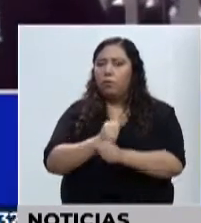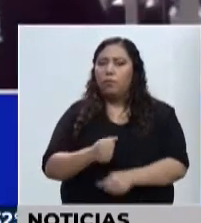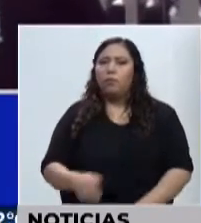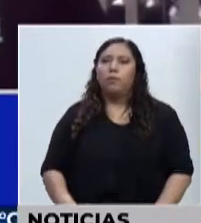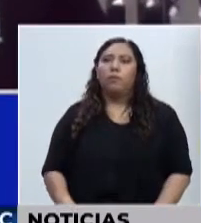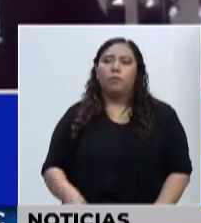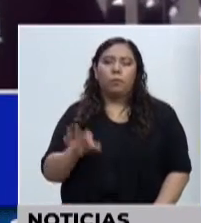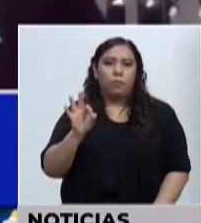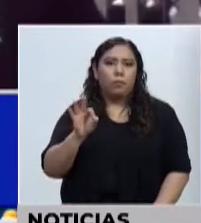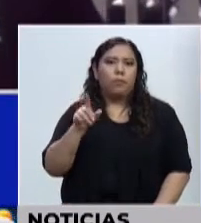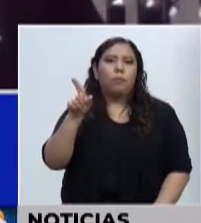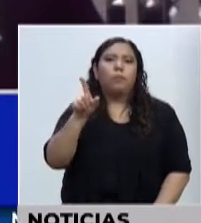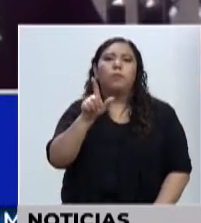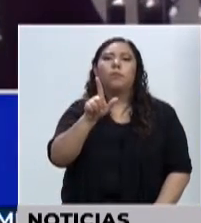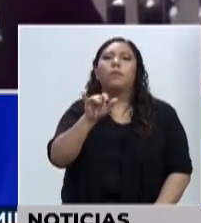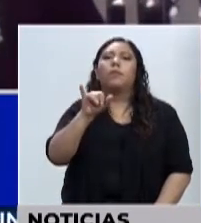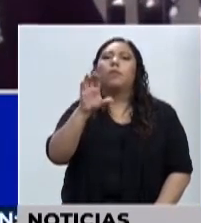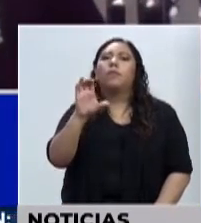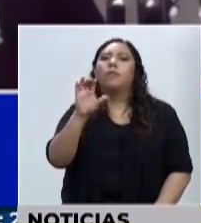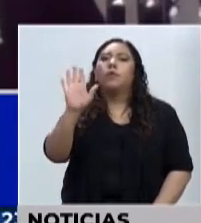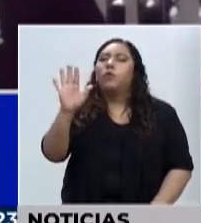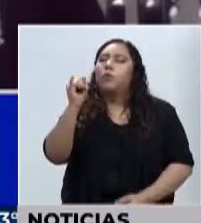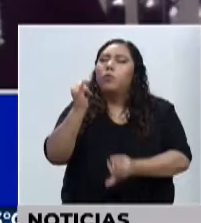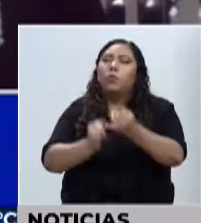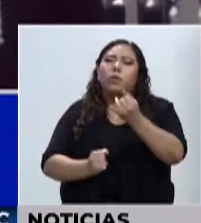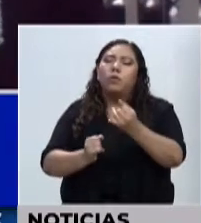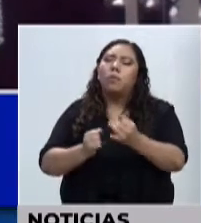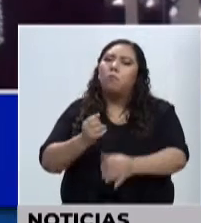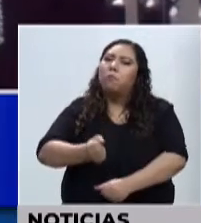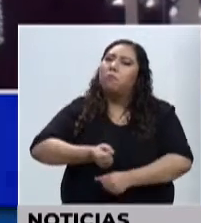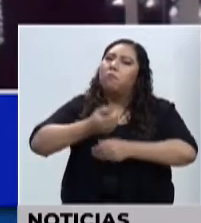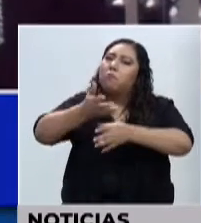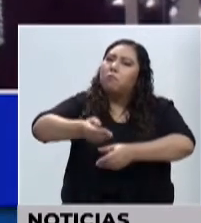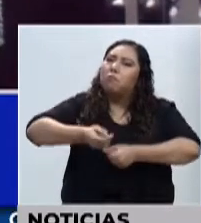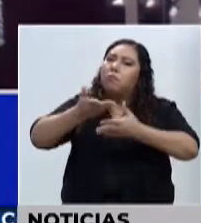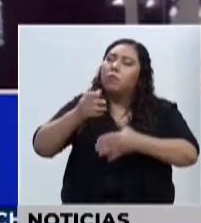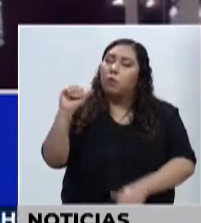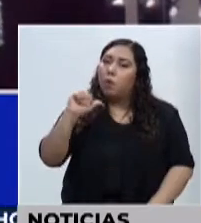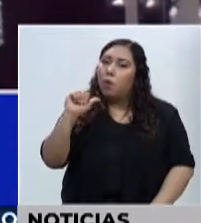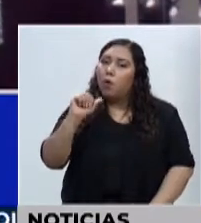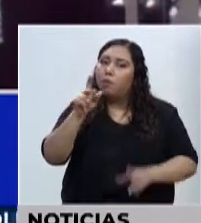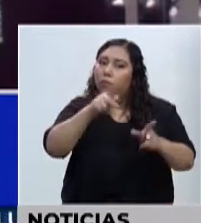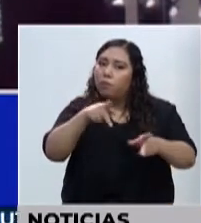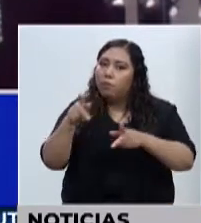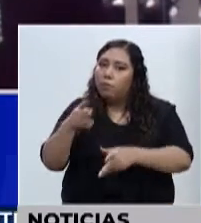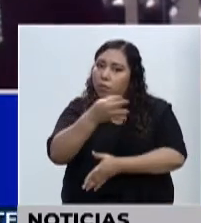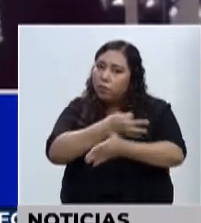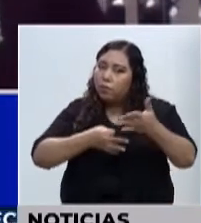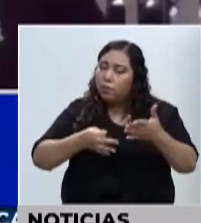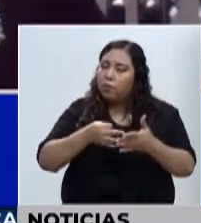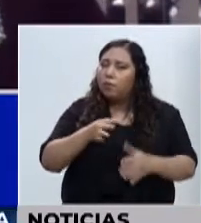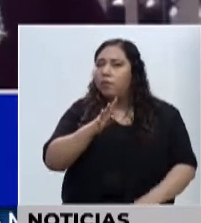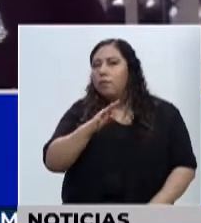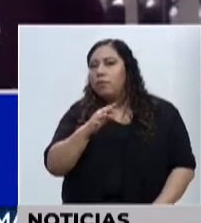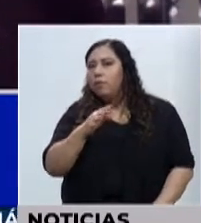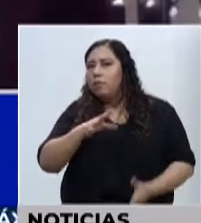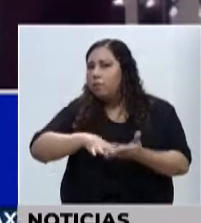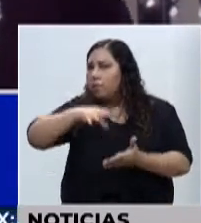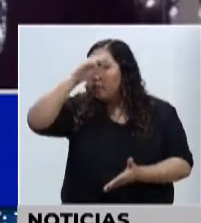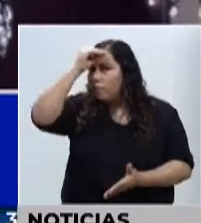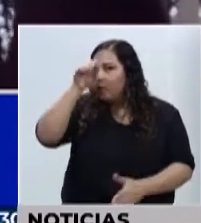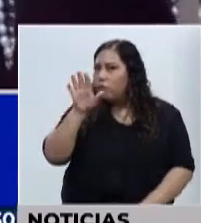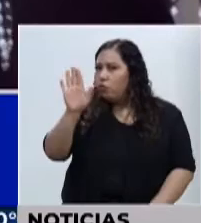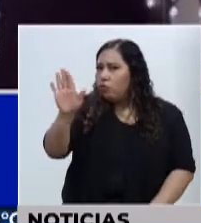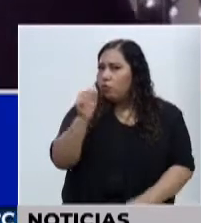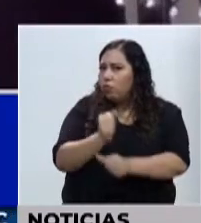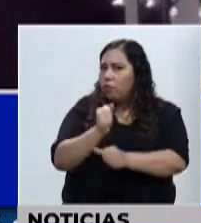Licenciada, sus palabras finales para la población que esta tarde ha podido conocer un poco más acerca de las acciones y de todo lo